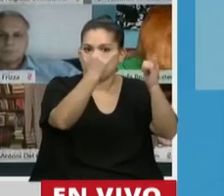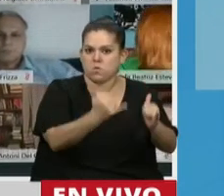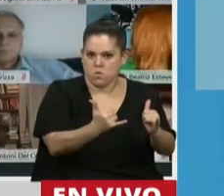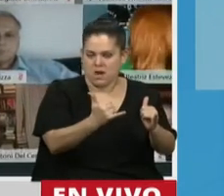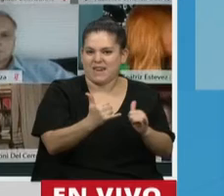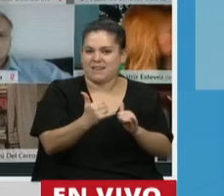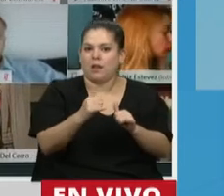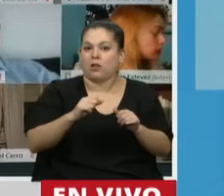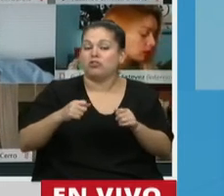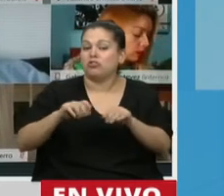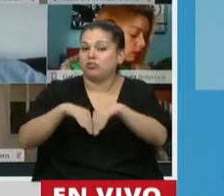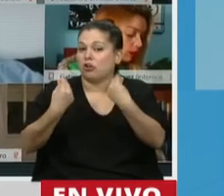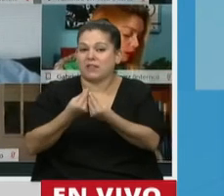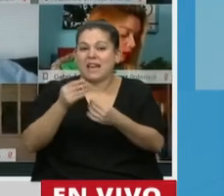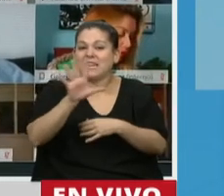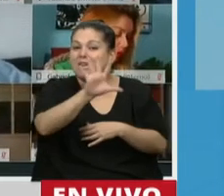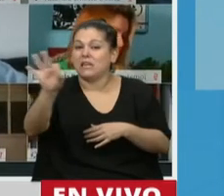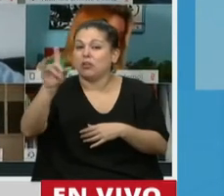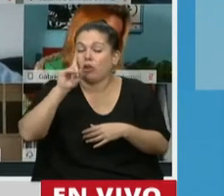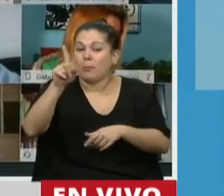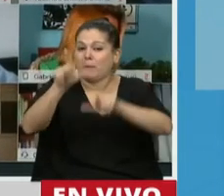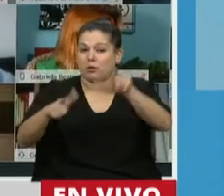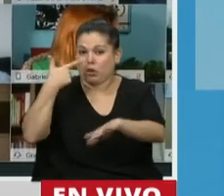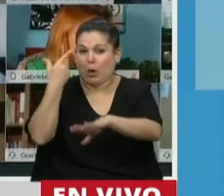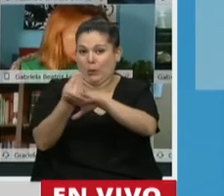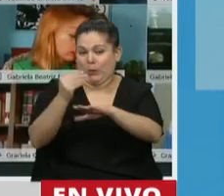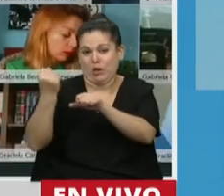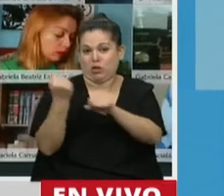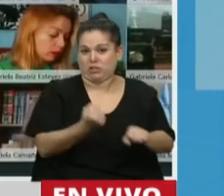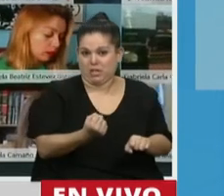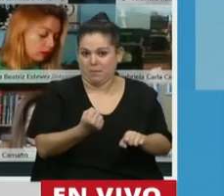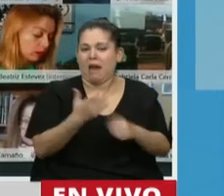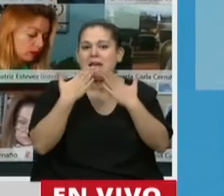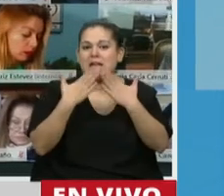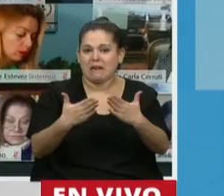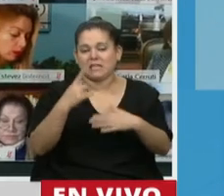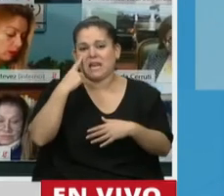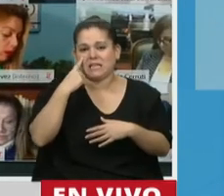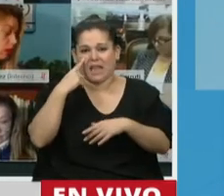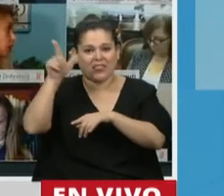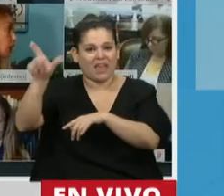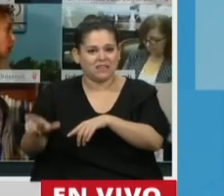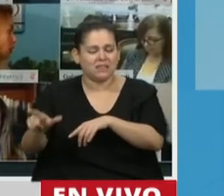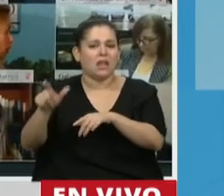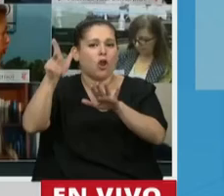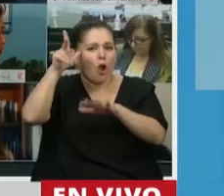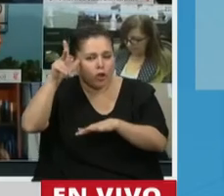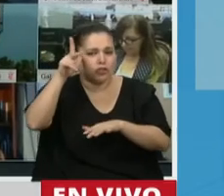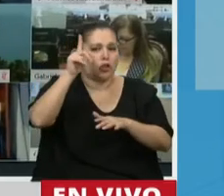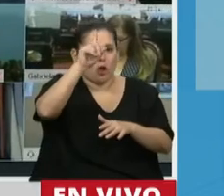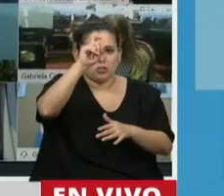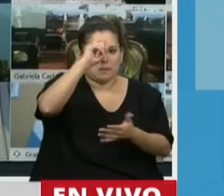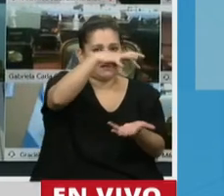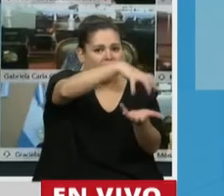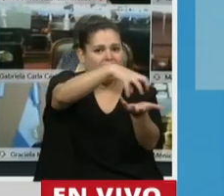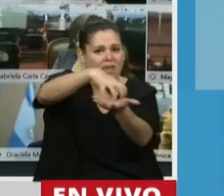Quiero felicitar el logro que se hizo a través de la conducción del Intendente Igi, de los ocho hospitales construidos,